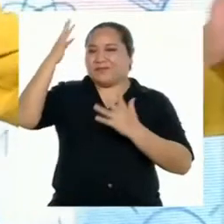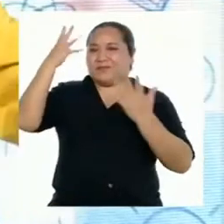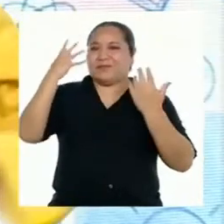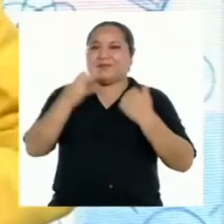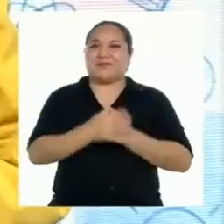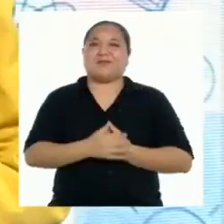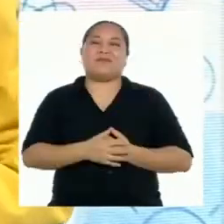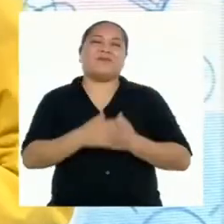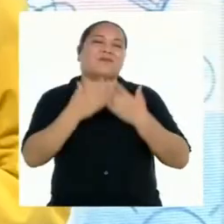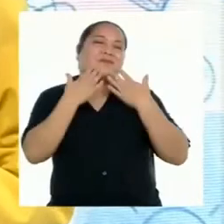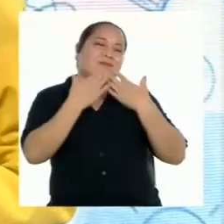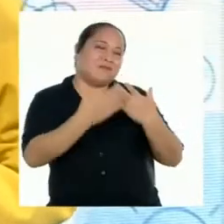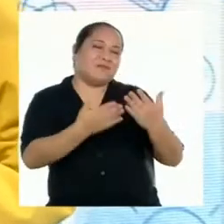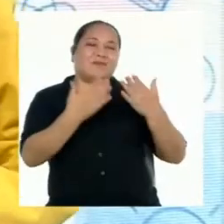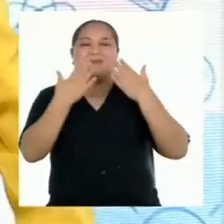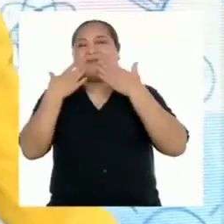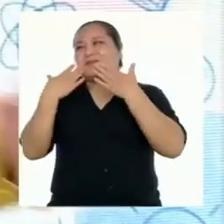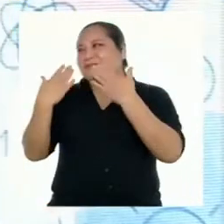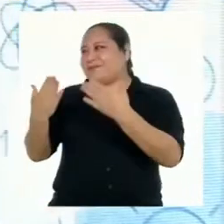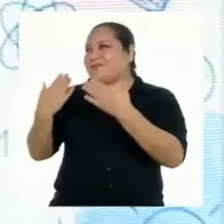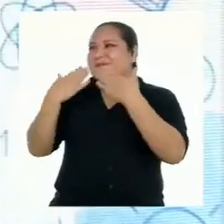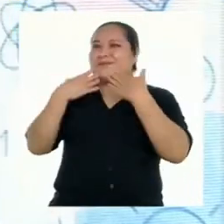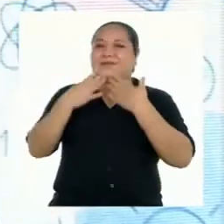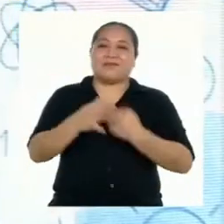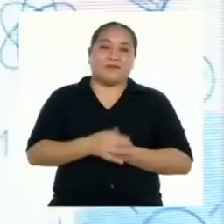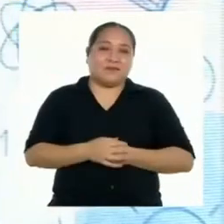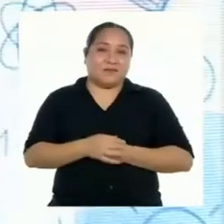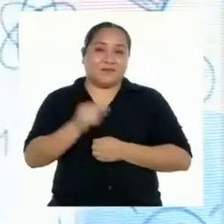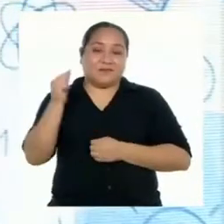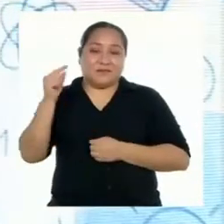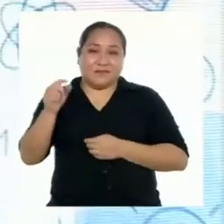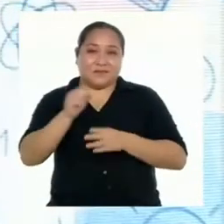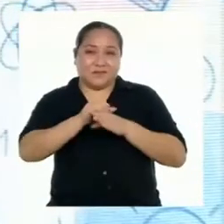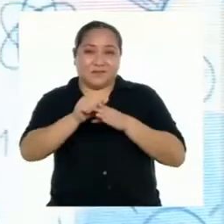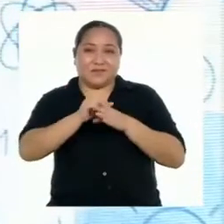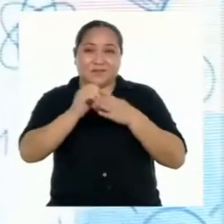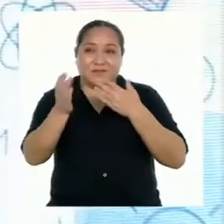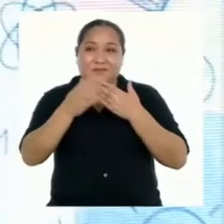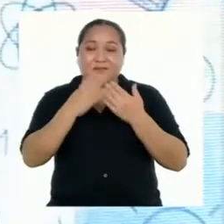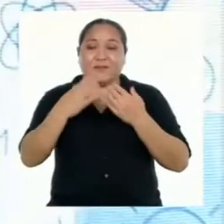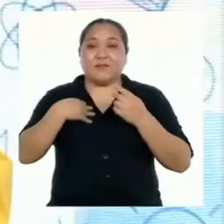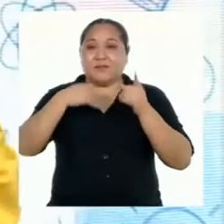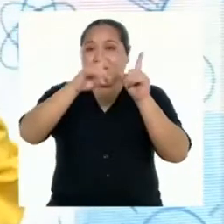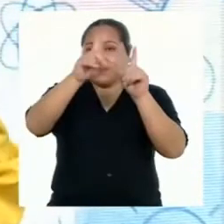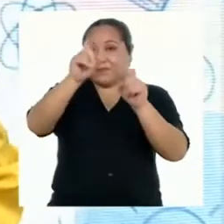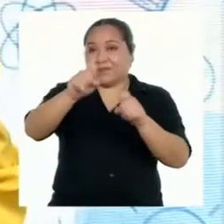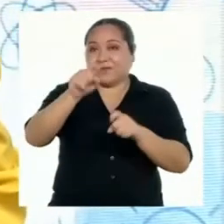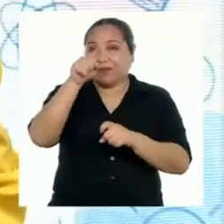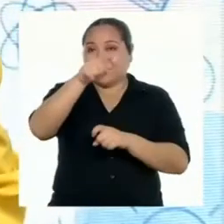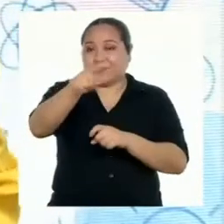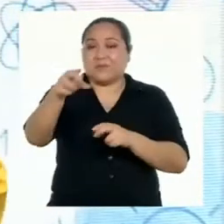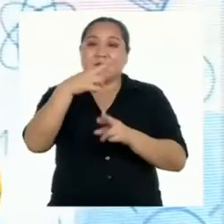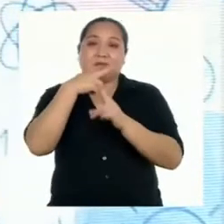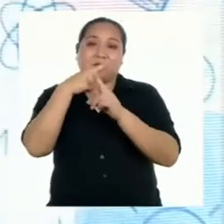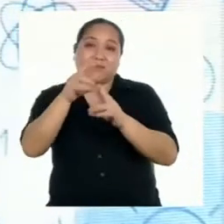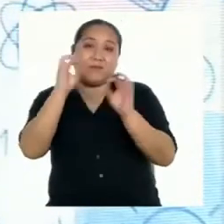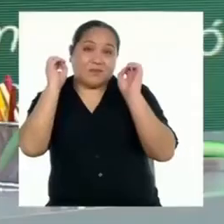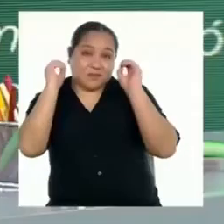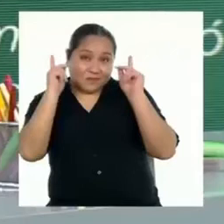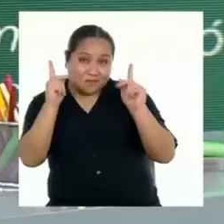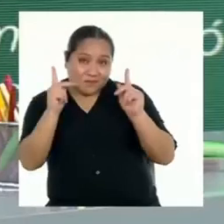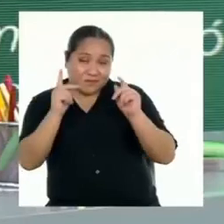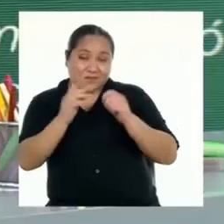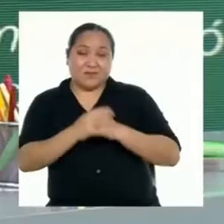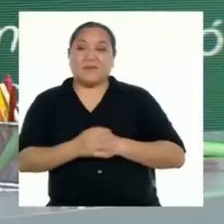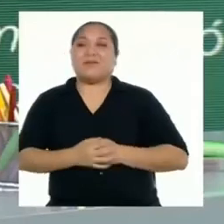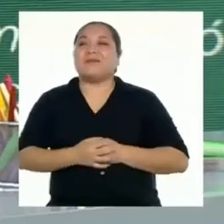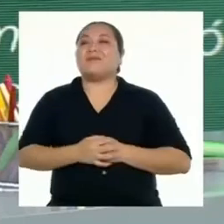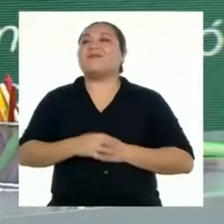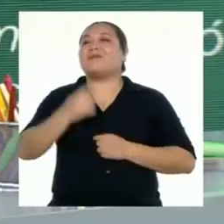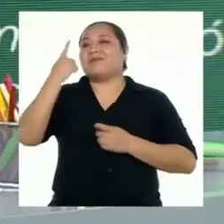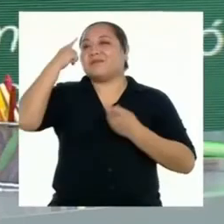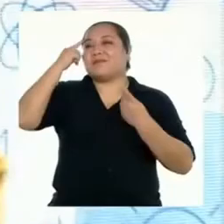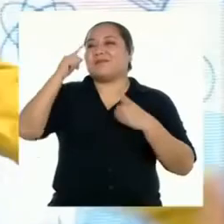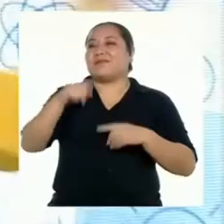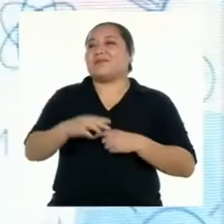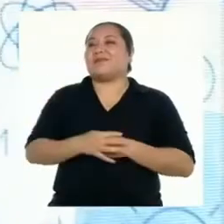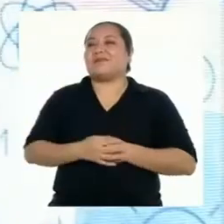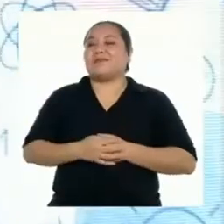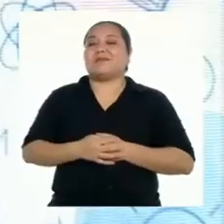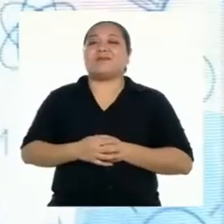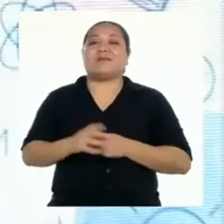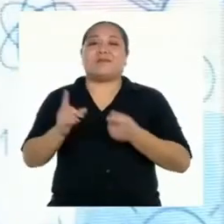¡Gracias, gracias! ¡Muchas gracias! La dinámica es muy sencilla. Yo pregunto y ustedes responden. ¿Estamos? ¡De acuerdo!